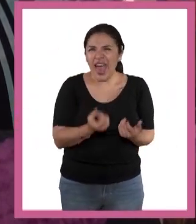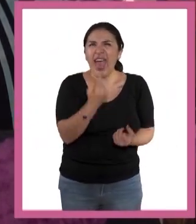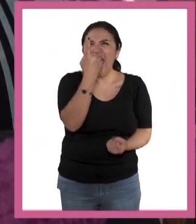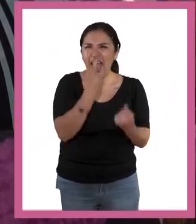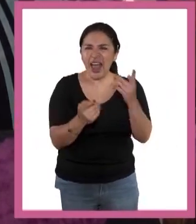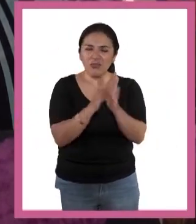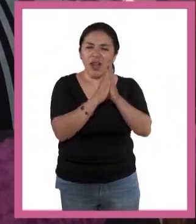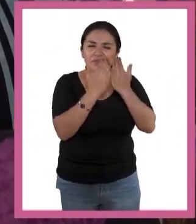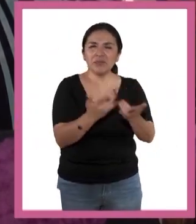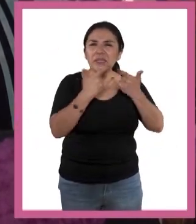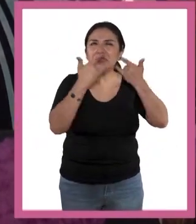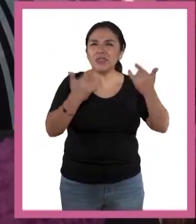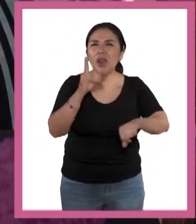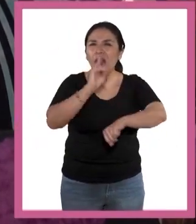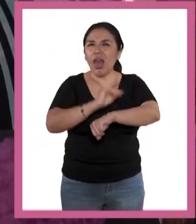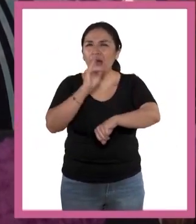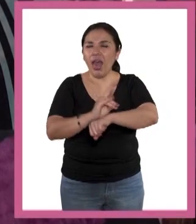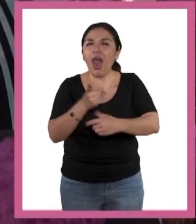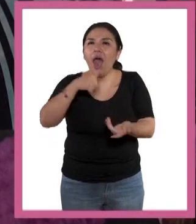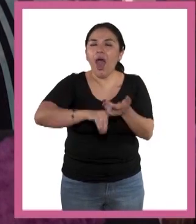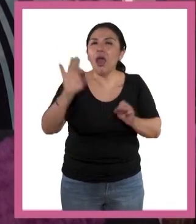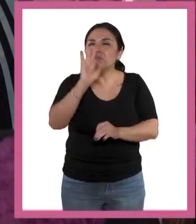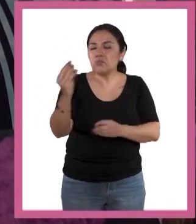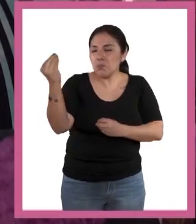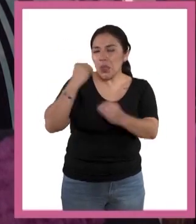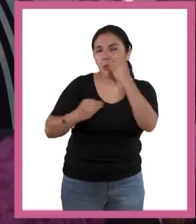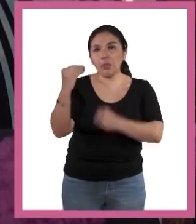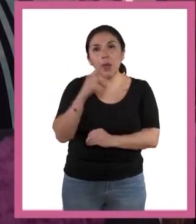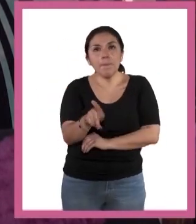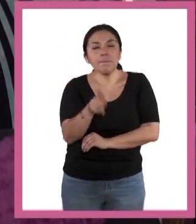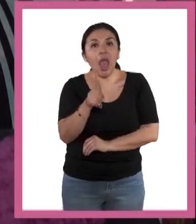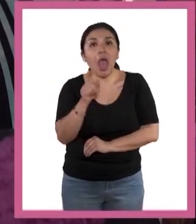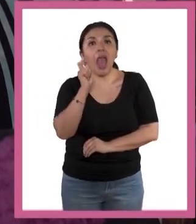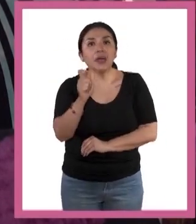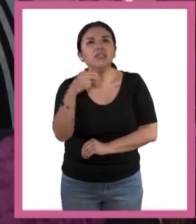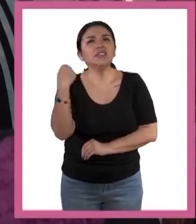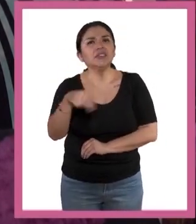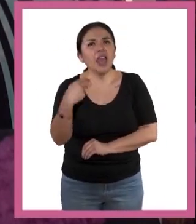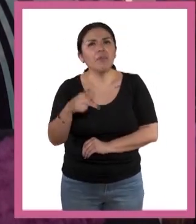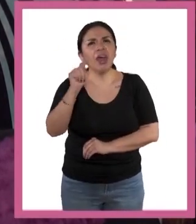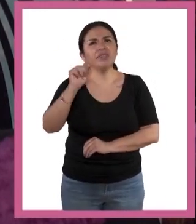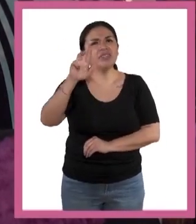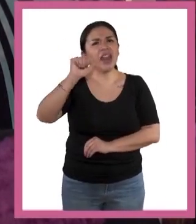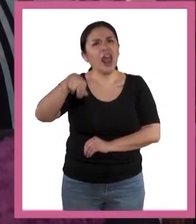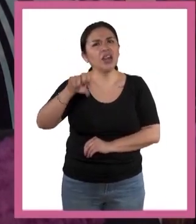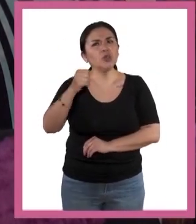seríamos las personas con adaptaciones artificiales, algo que han llamado transhumanismo.